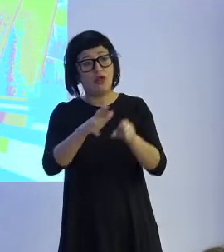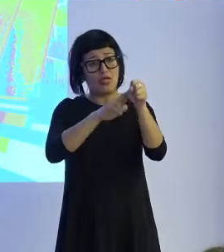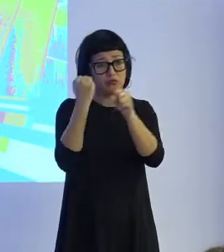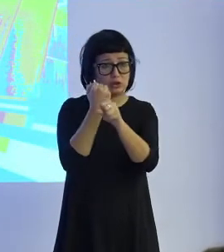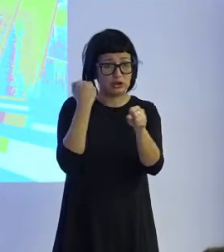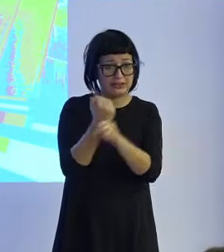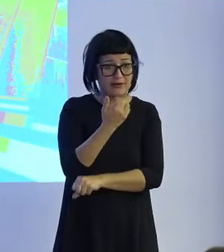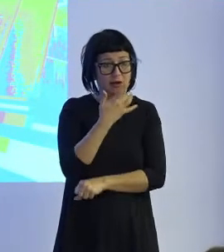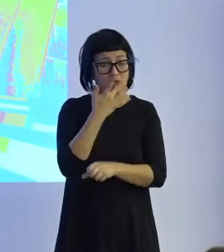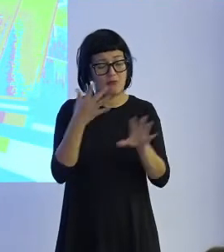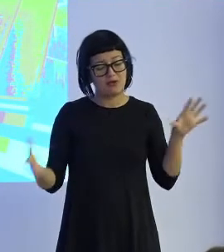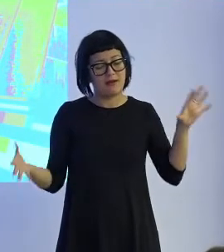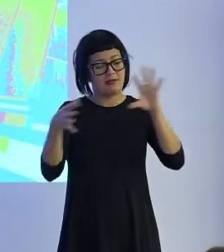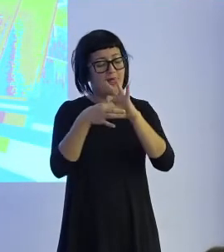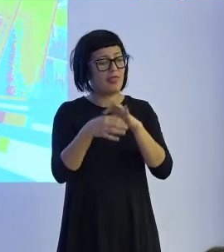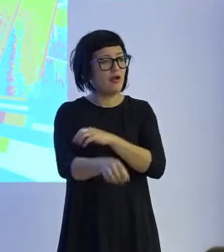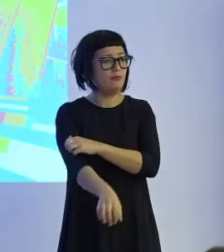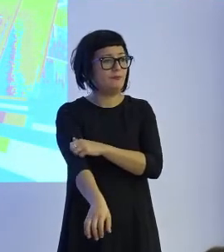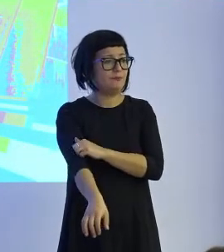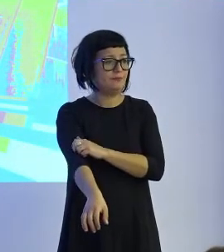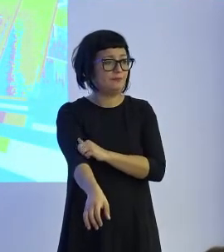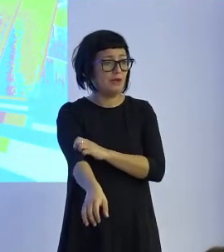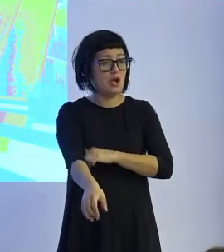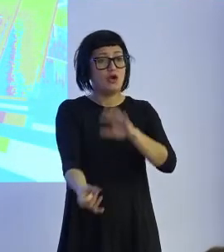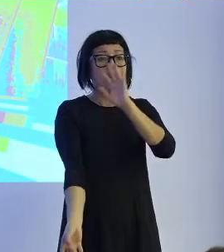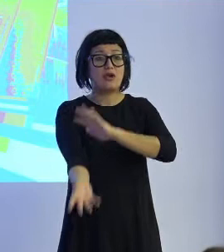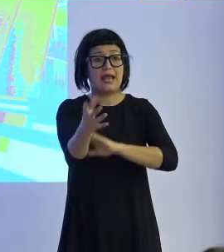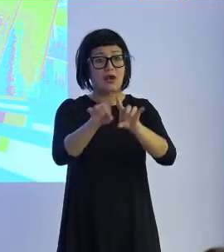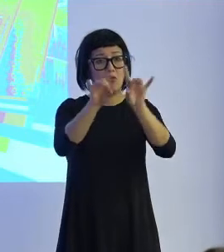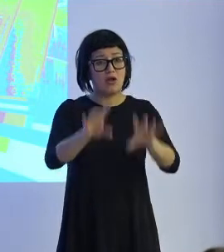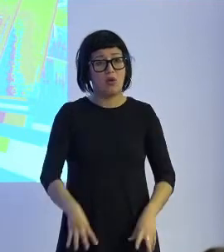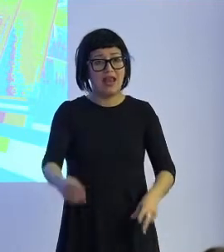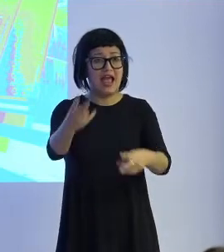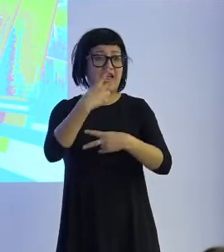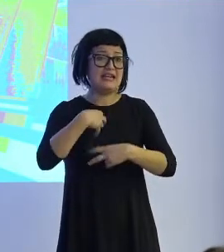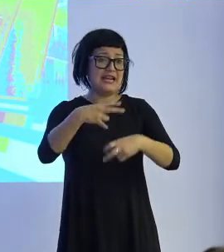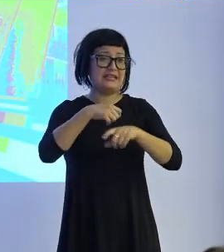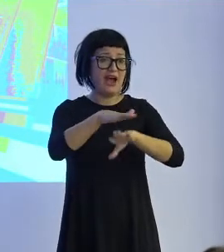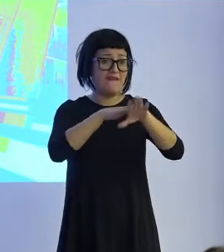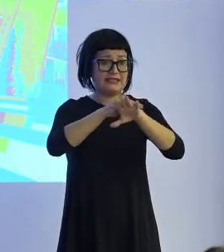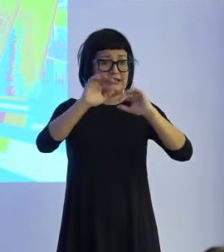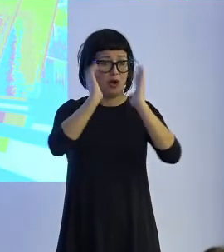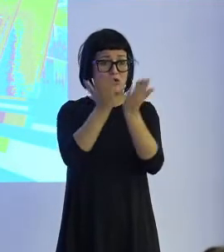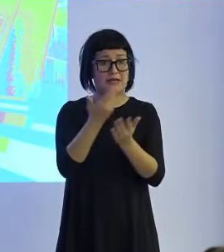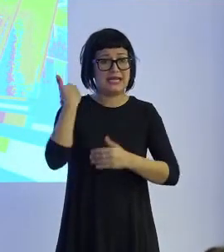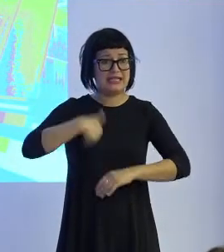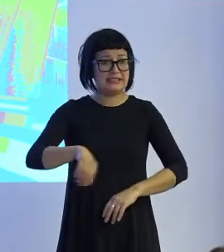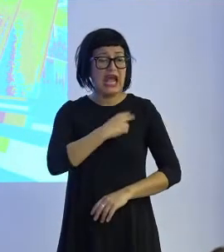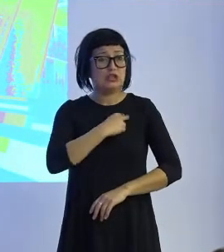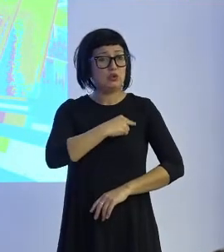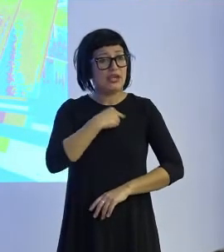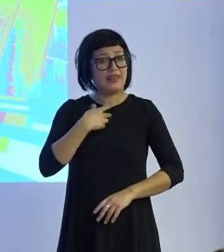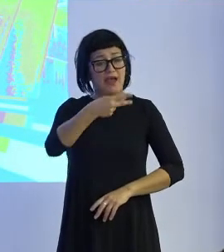En relación con la creación de una renta básica universal, por ejemplo, en Suiza, ya en el mes de junio, se